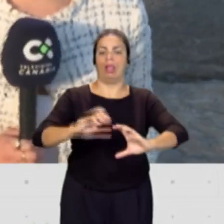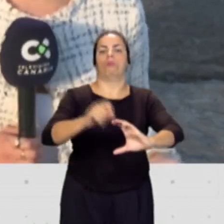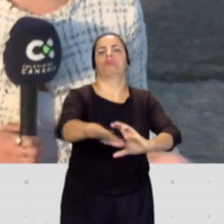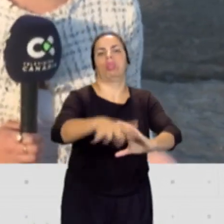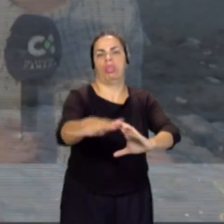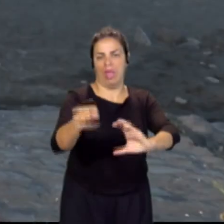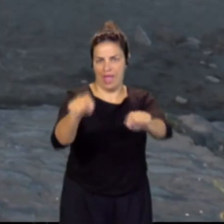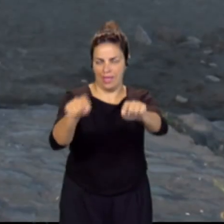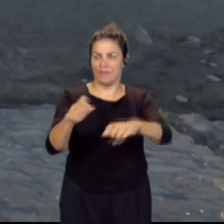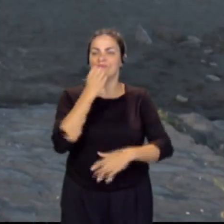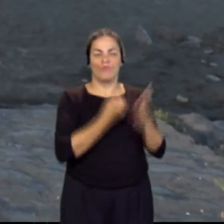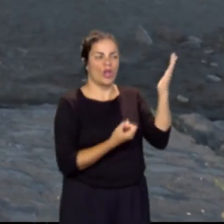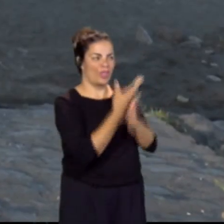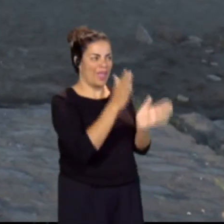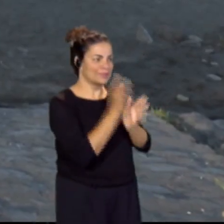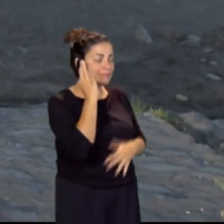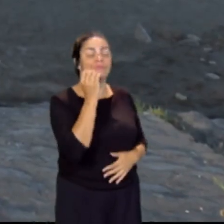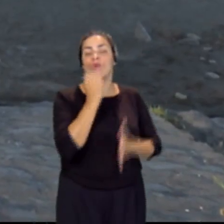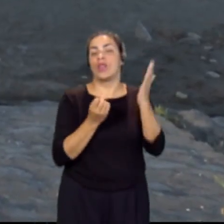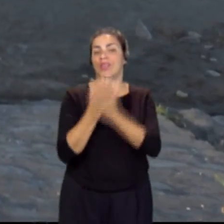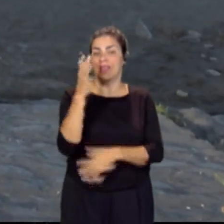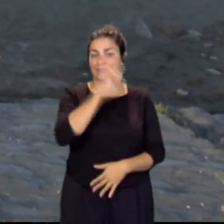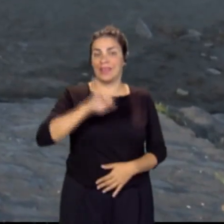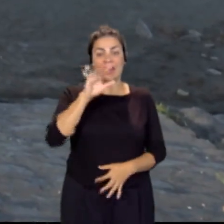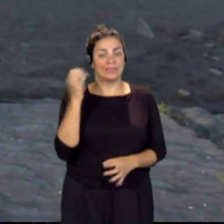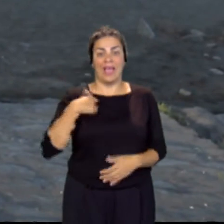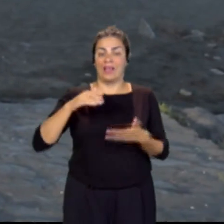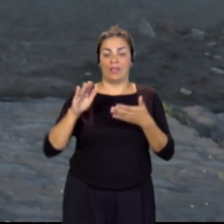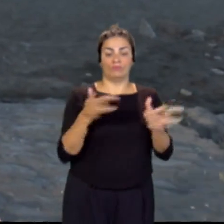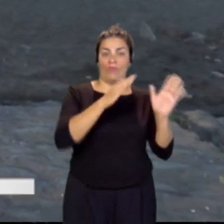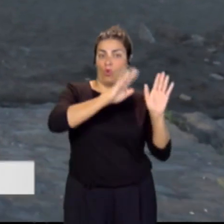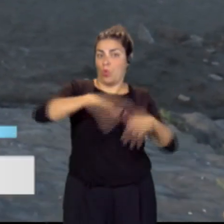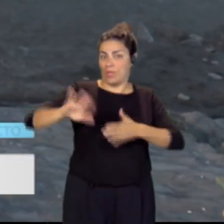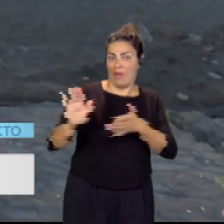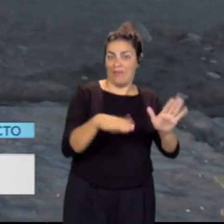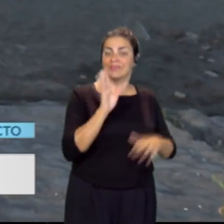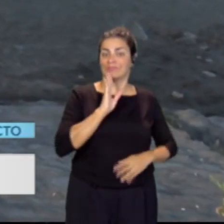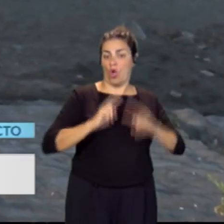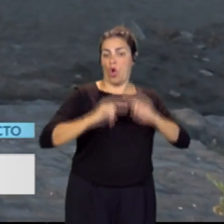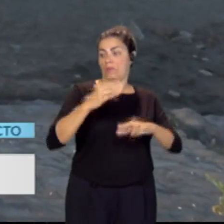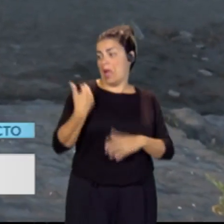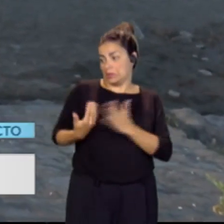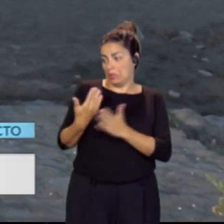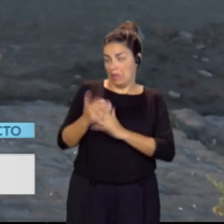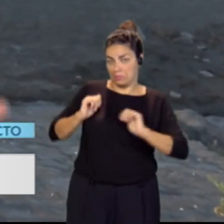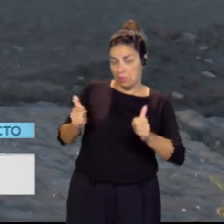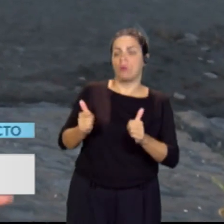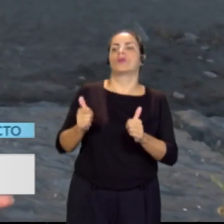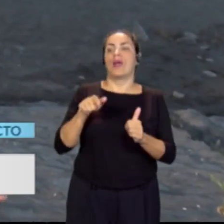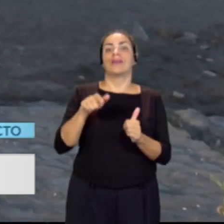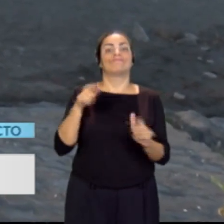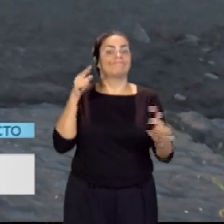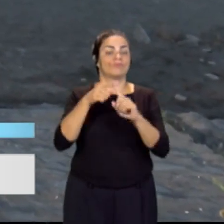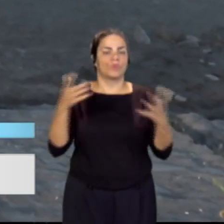Sí, buenos días Antonio, buenos días Canarias. Es la última fase de esta obra que comenzó hace unos días y que, como decías, pues va a